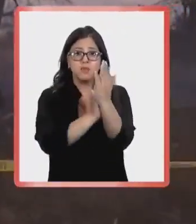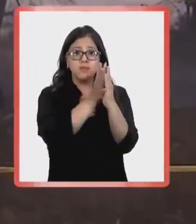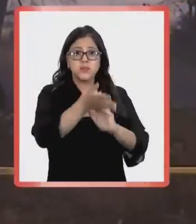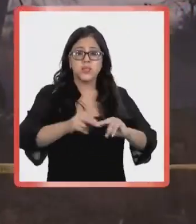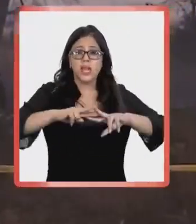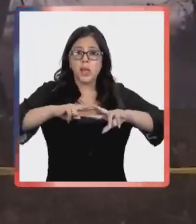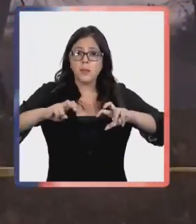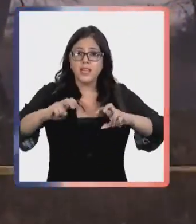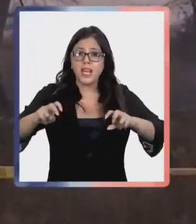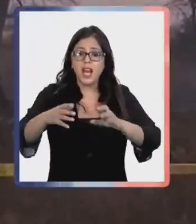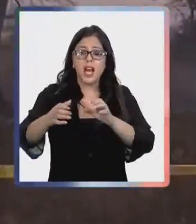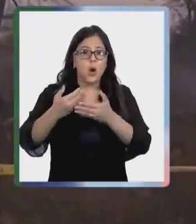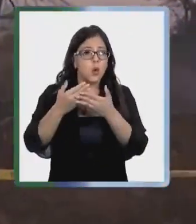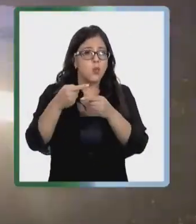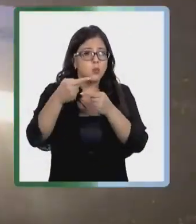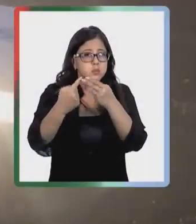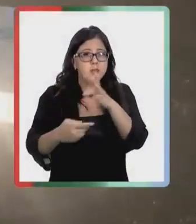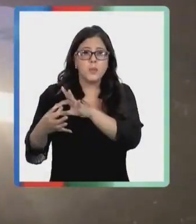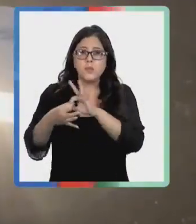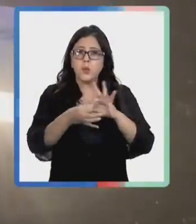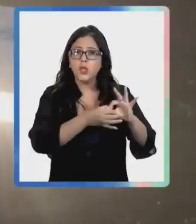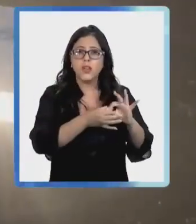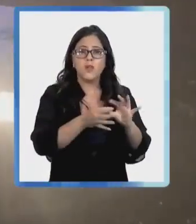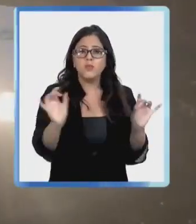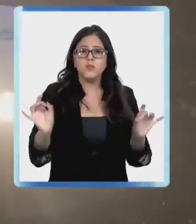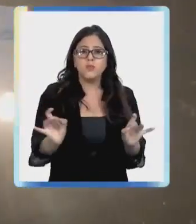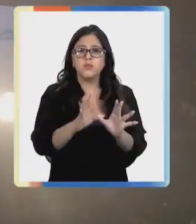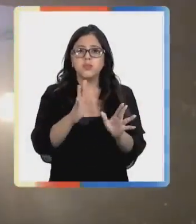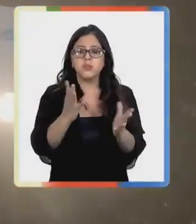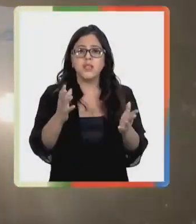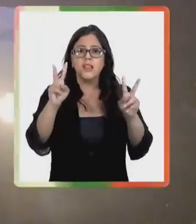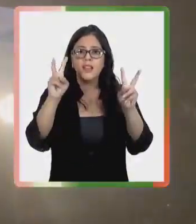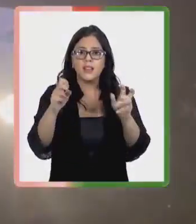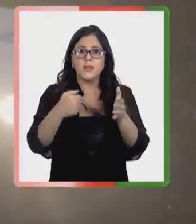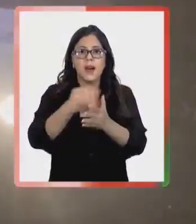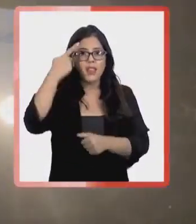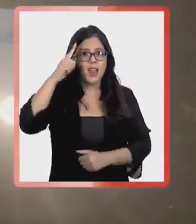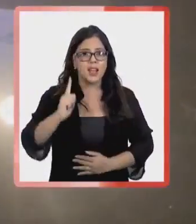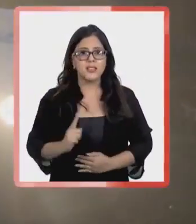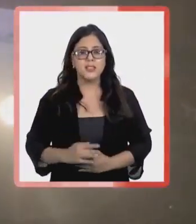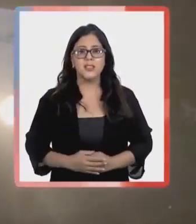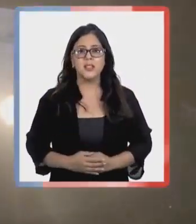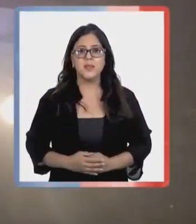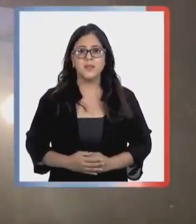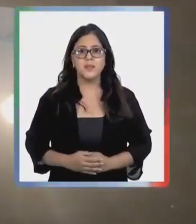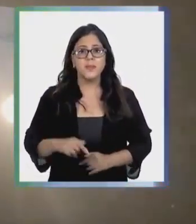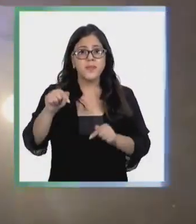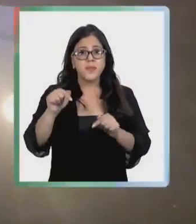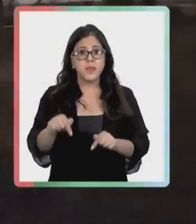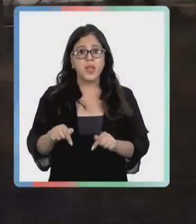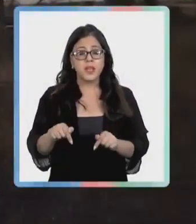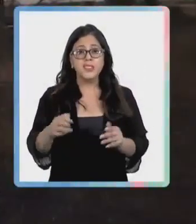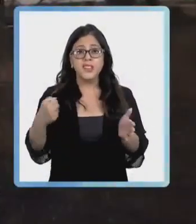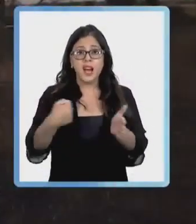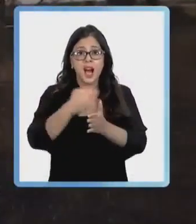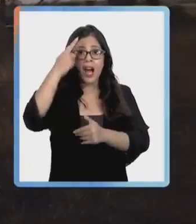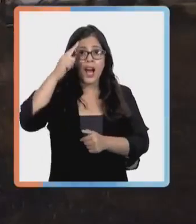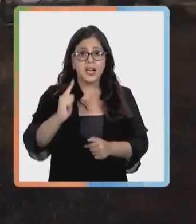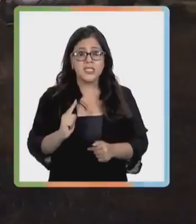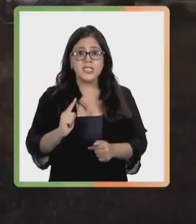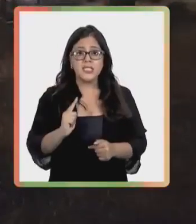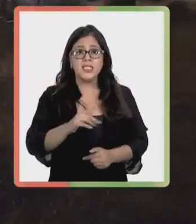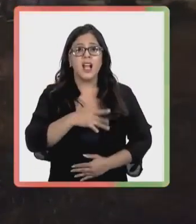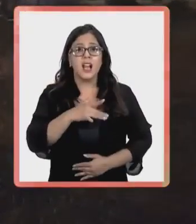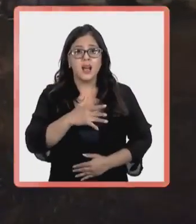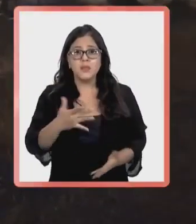se investigan todas las circunstancias que pudieron haber provocado el fatal accidente. Y cuando ocurren este tipo de accidentes